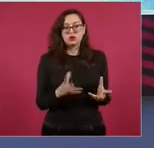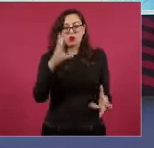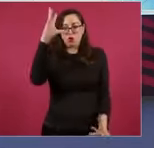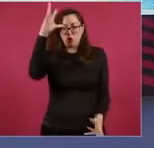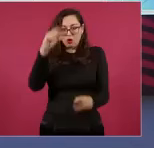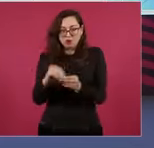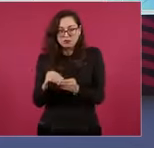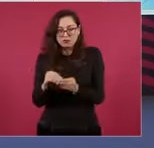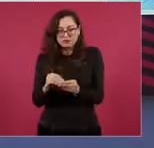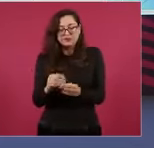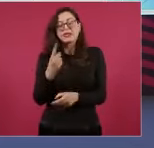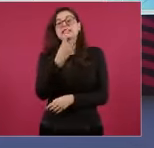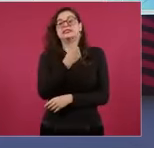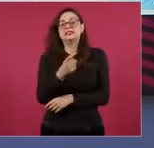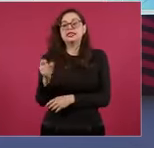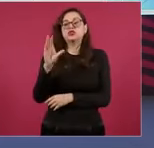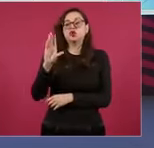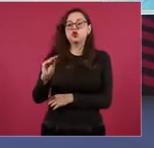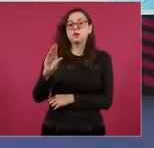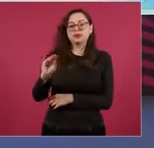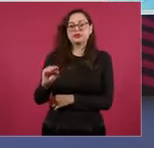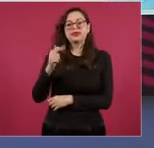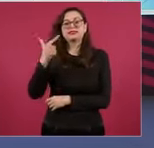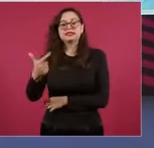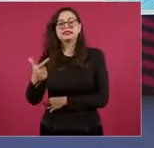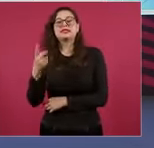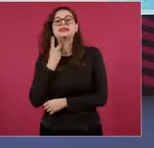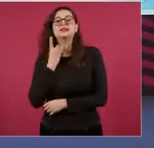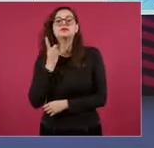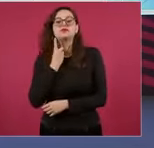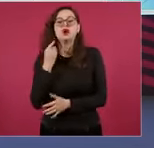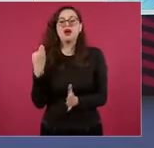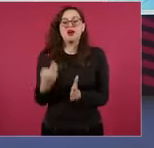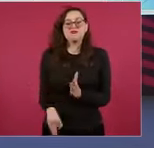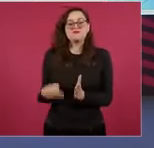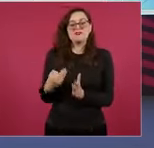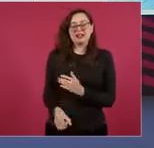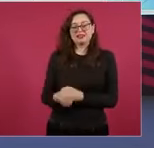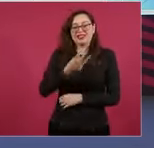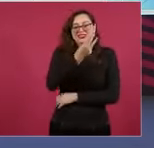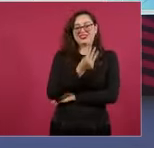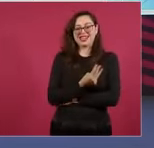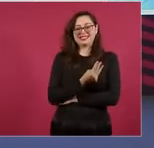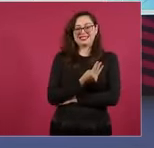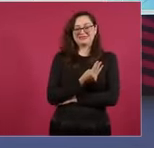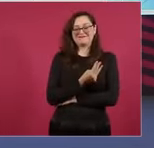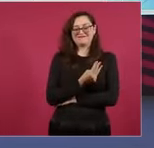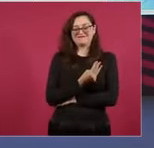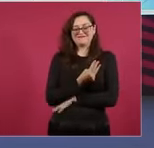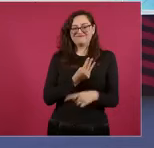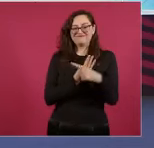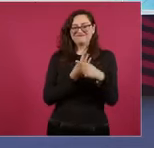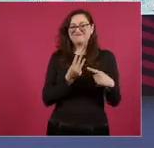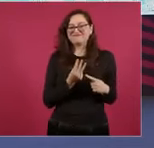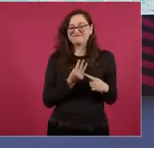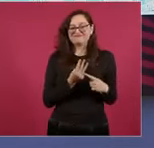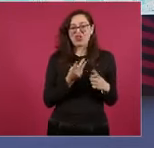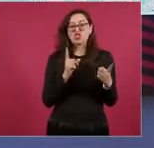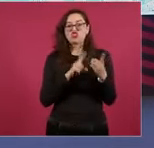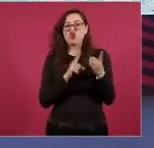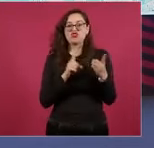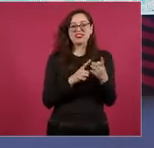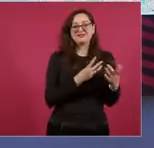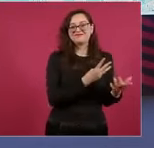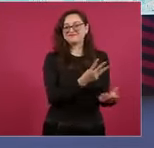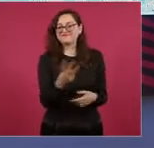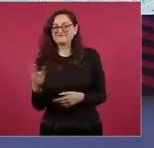nos da 197. Faltan tres diputados para distribuirse. ¿Qué dice la siguiente regla?